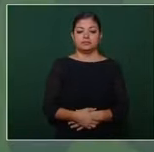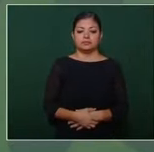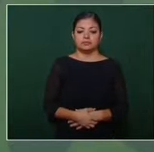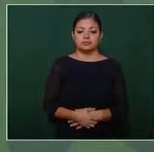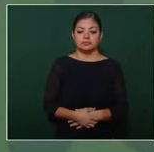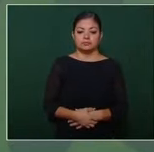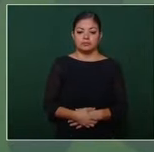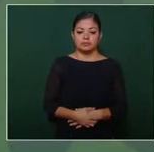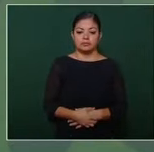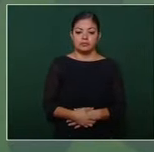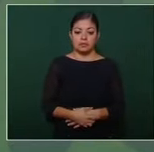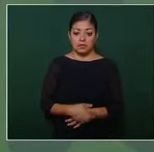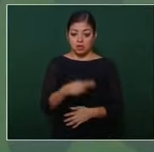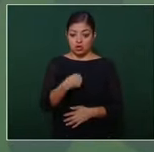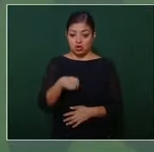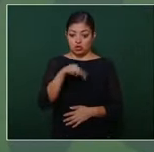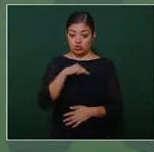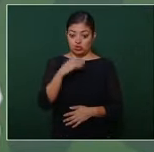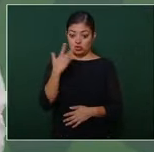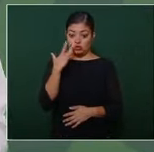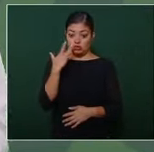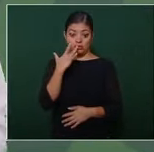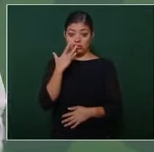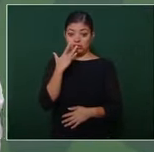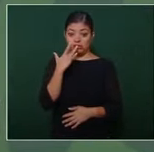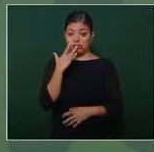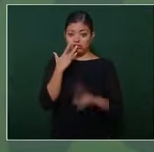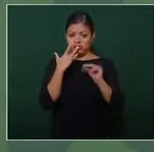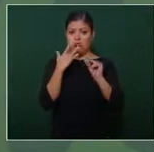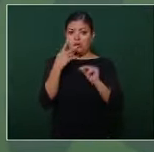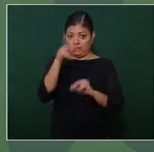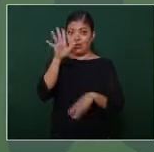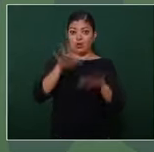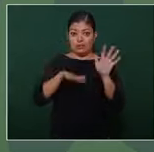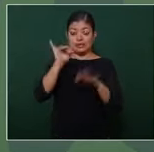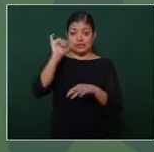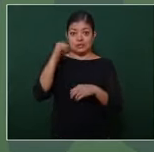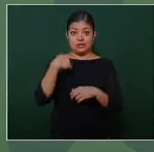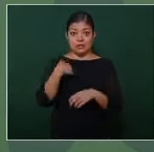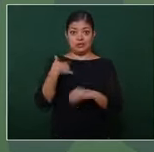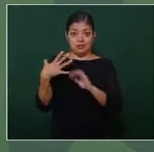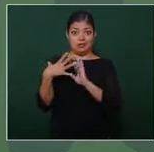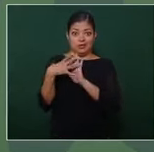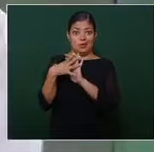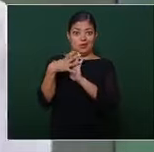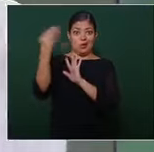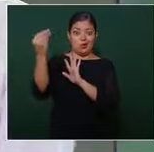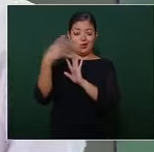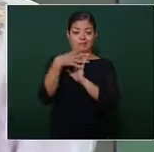no es para presumir pero si nos copian a veces lo segundo